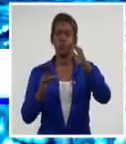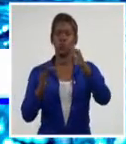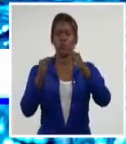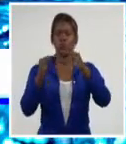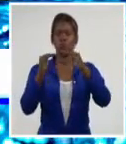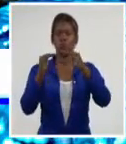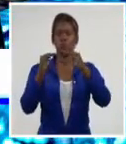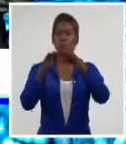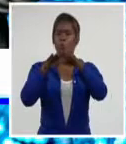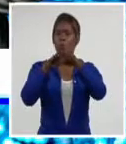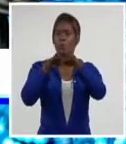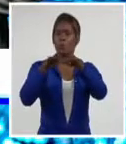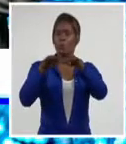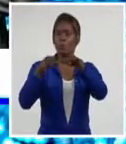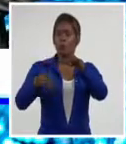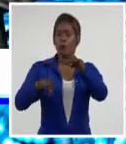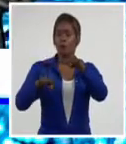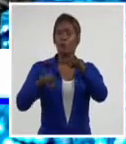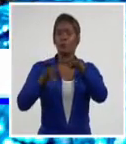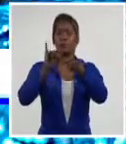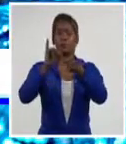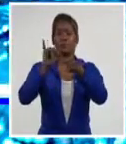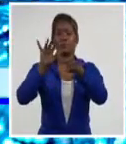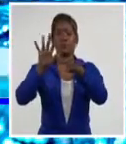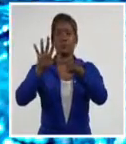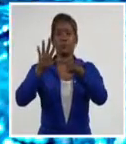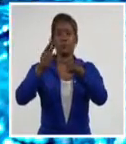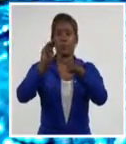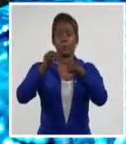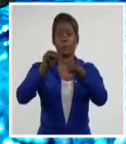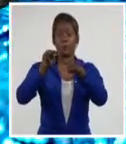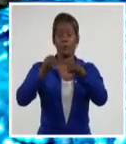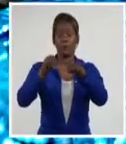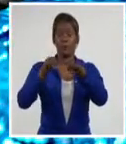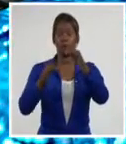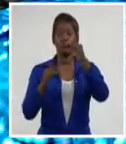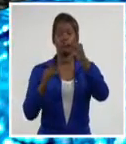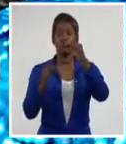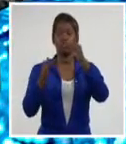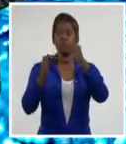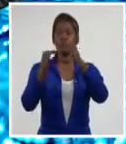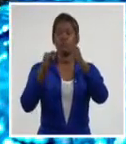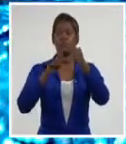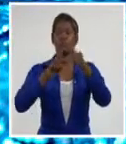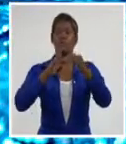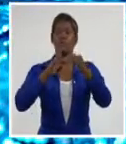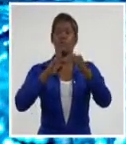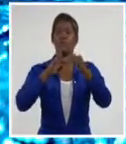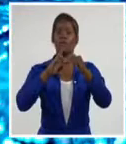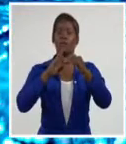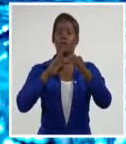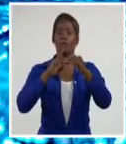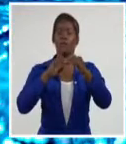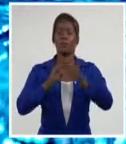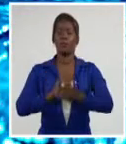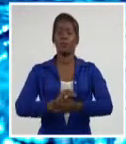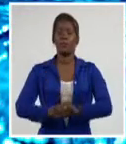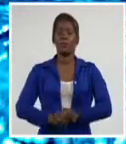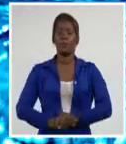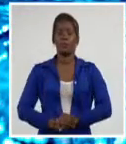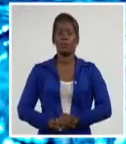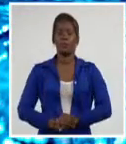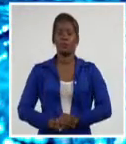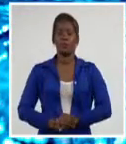Se registraron 65 milímetros a nivel nacional que equivalen al 87% del promedio histórico mensual. El